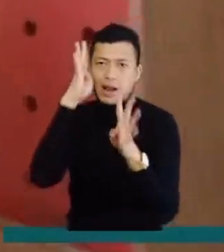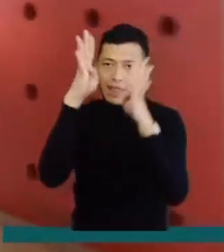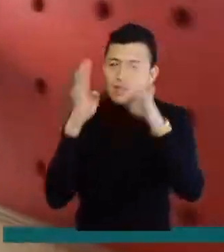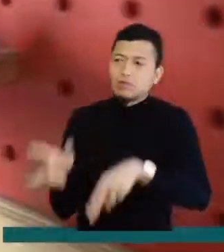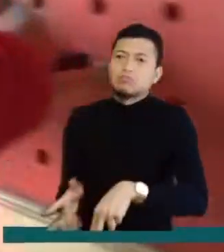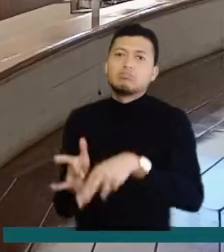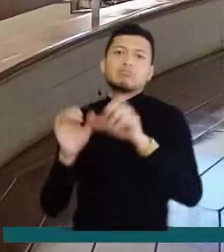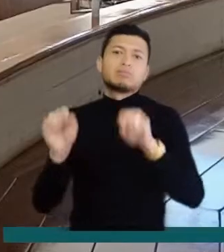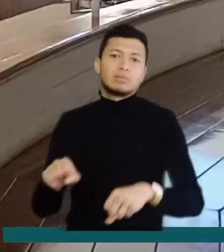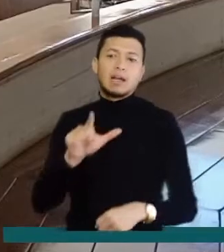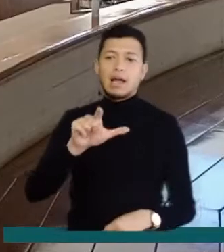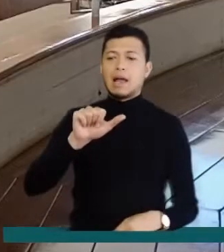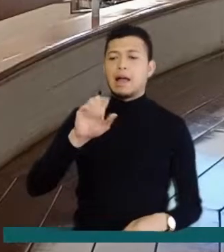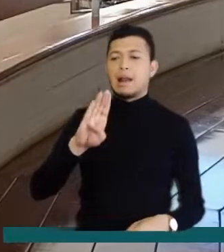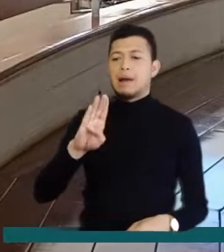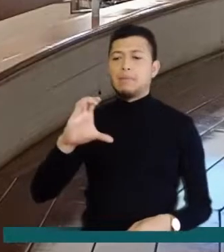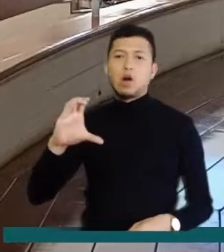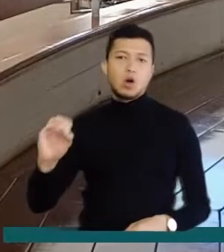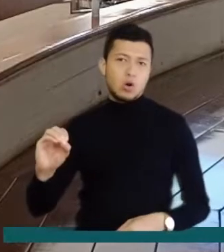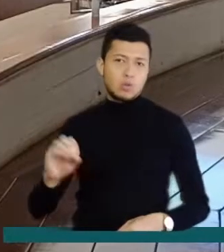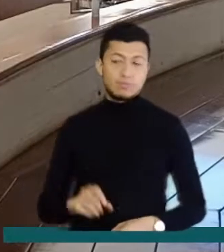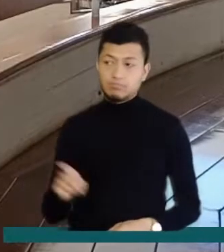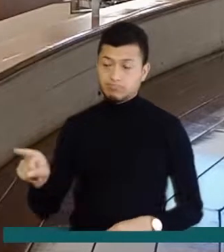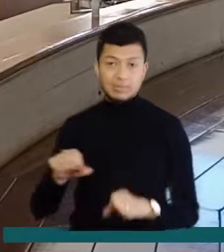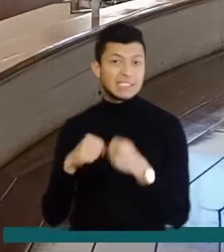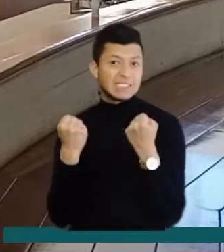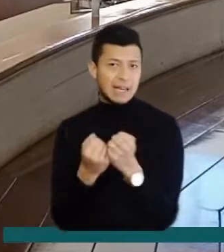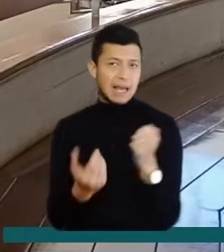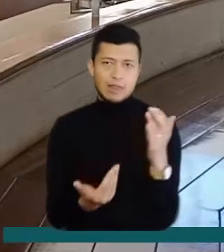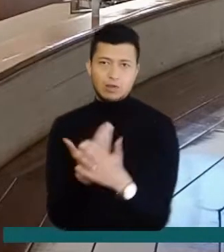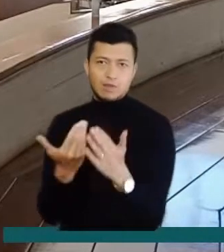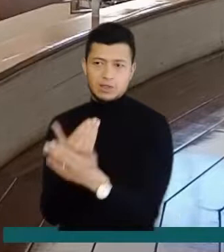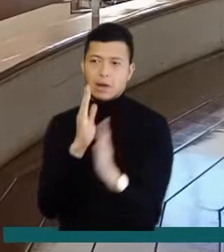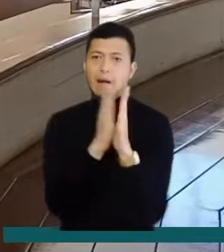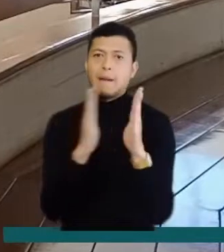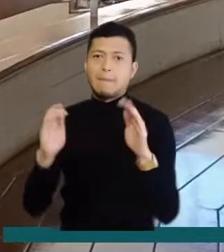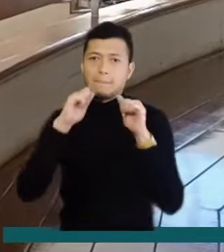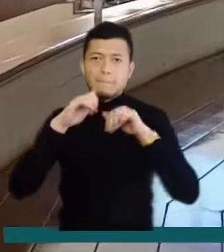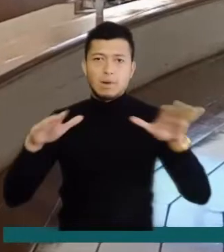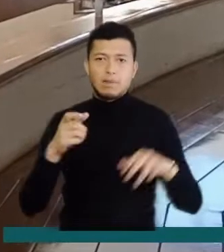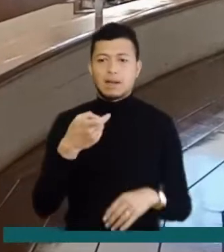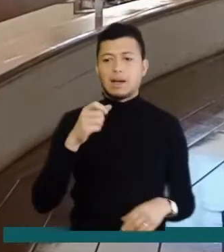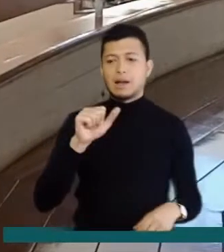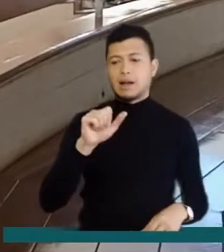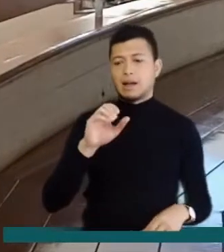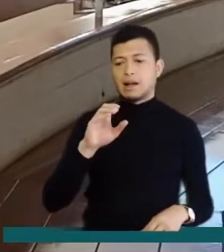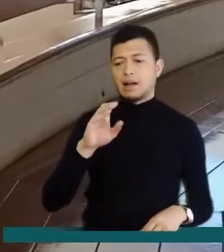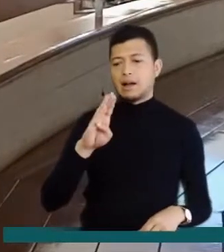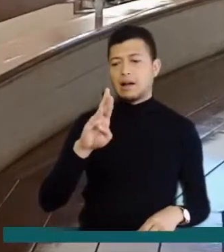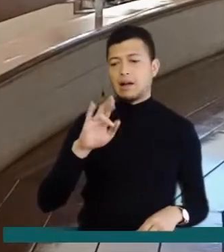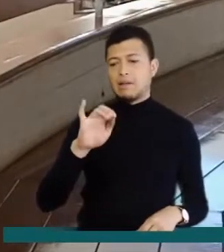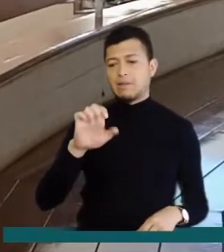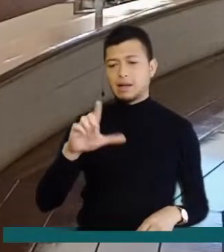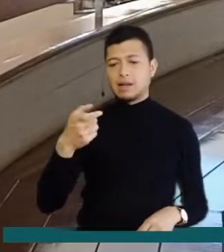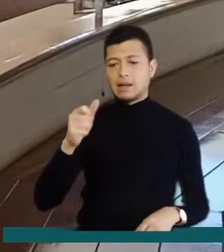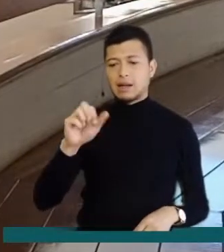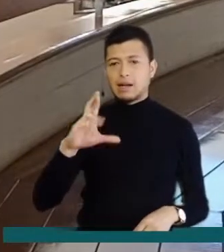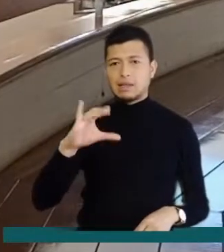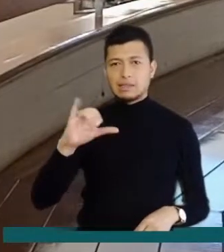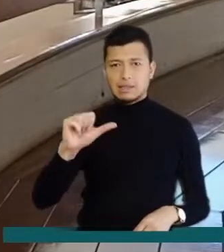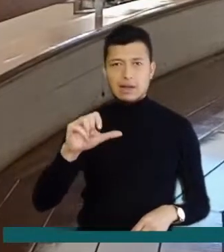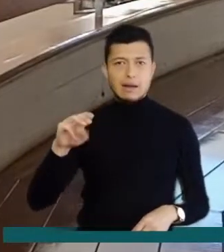creatividad. La Sala LAPCO es la sala de innovación que tenemos en la Biblioteca Pública Gabriel García Márquez, que está ubicada en el Parque Cultural.